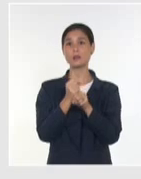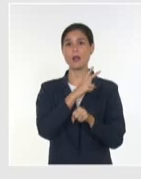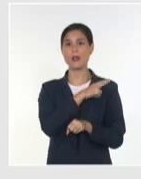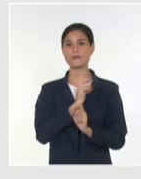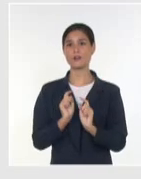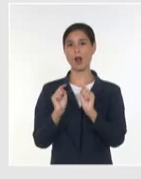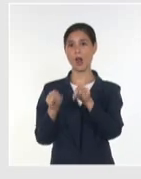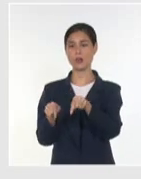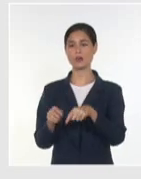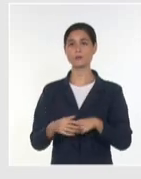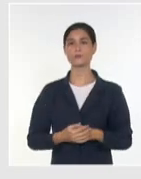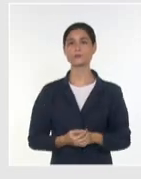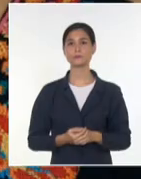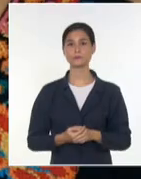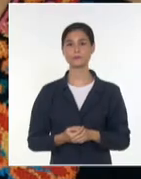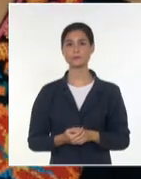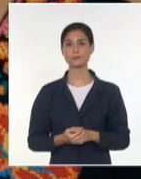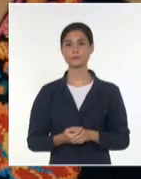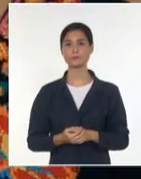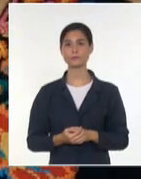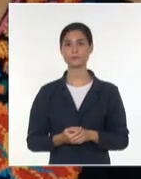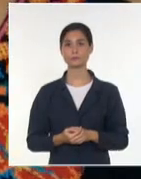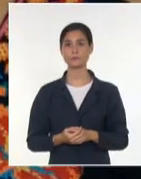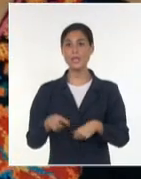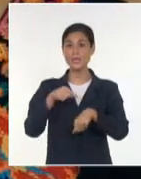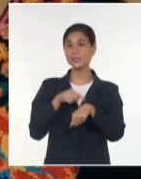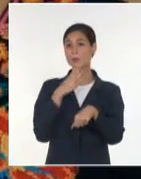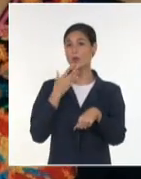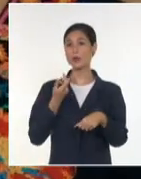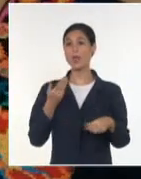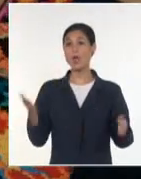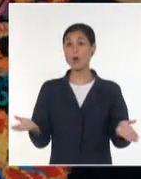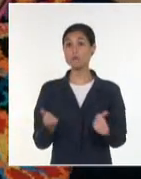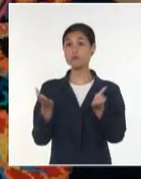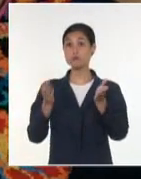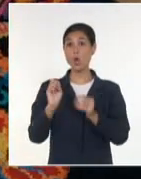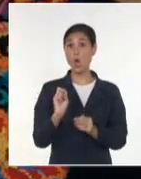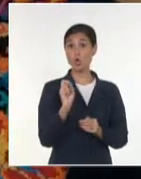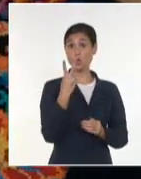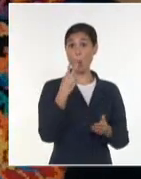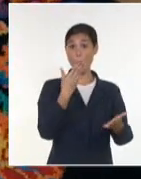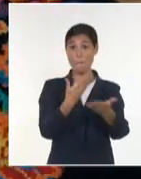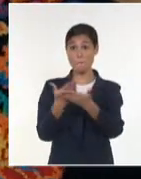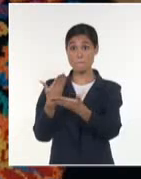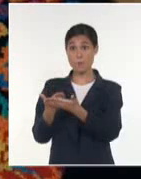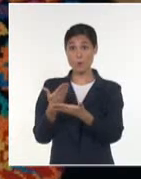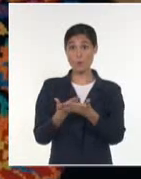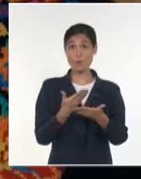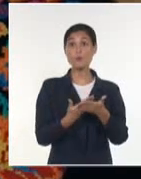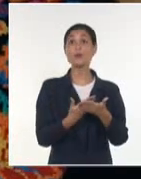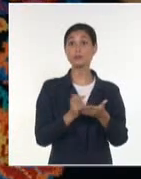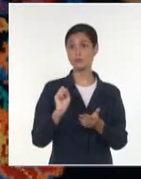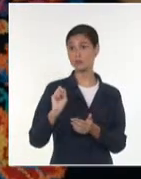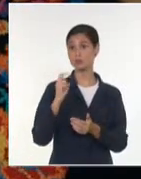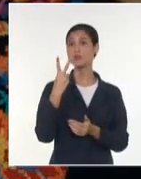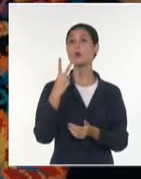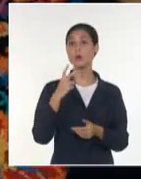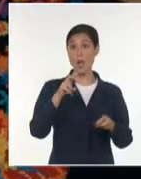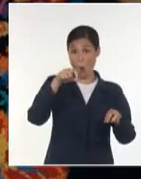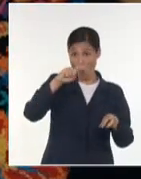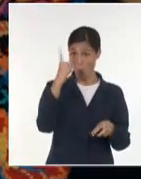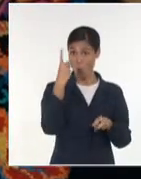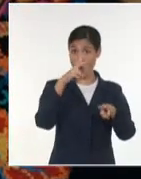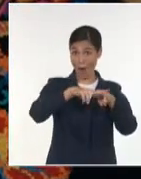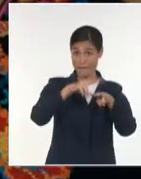nacional. En estos momentos se están desarrollando dos ensayos clínicos, uno en La Habana y otro en el resto de las provincias, con el